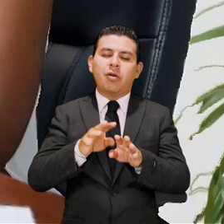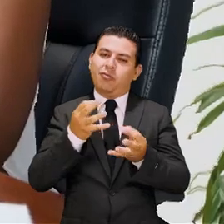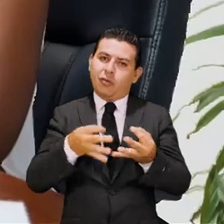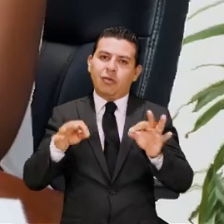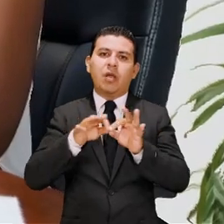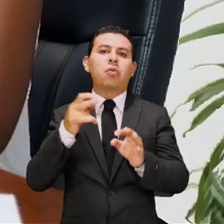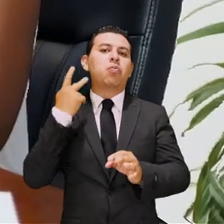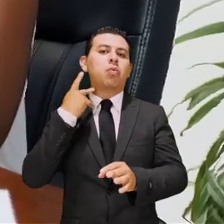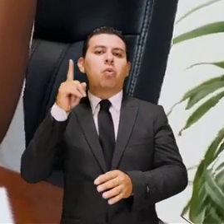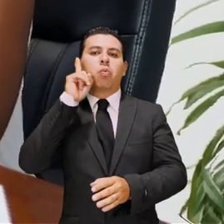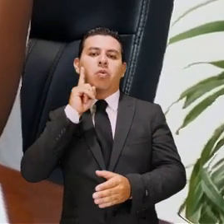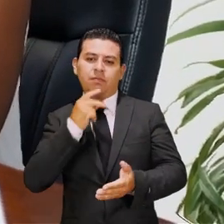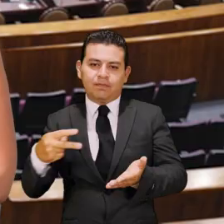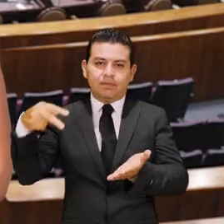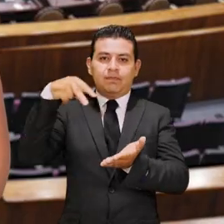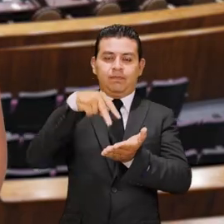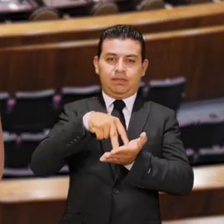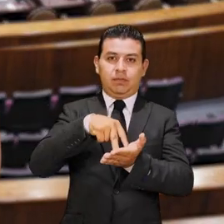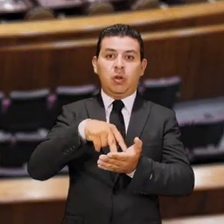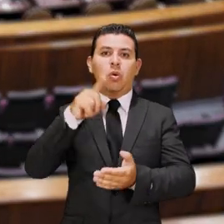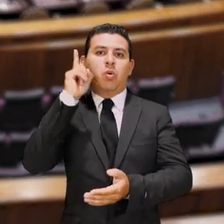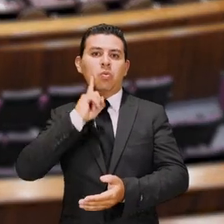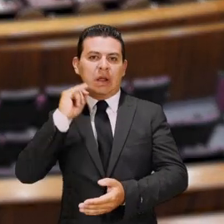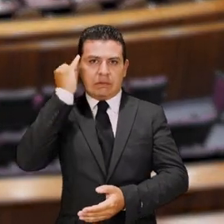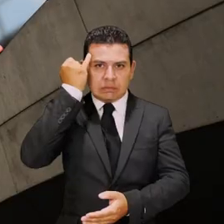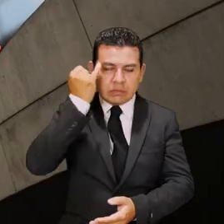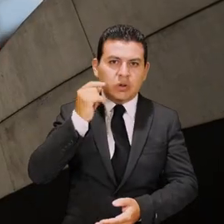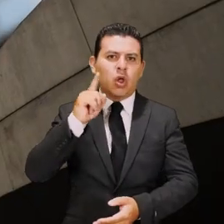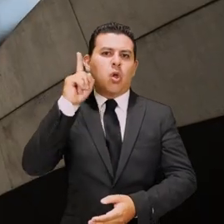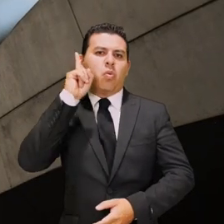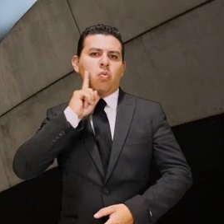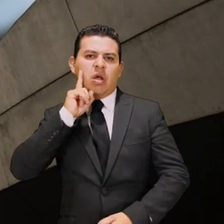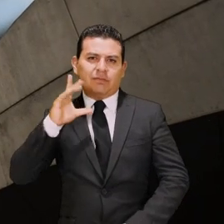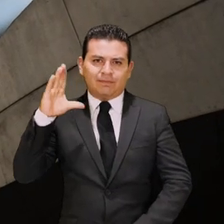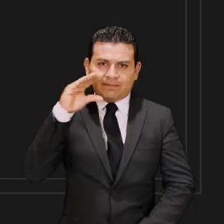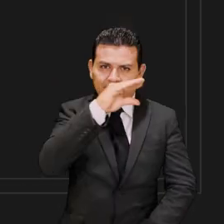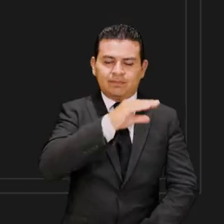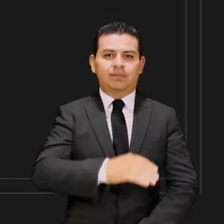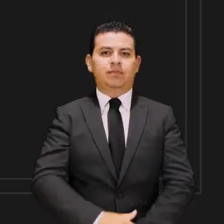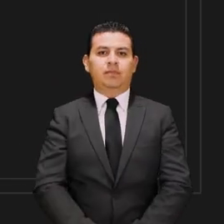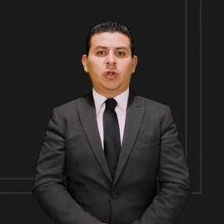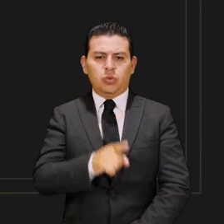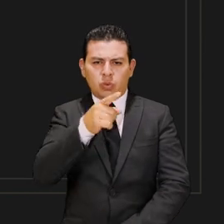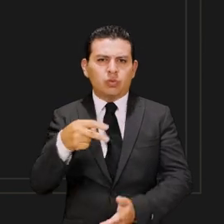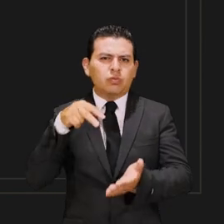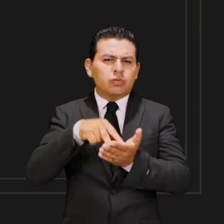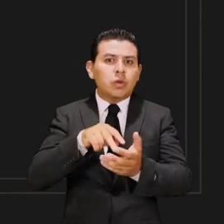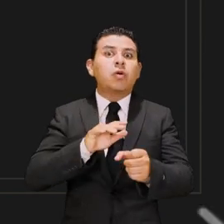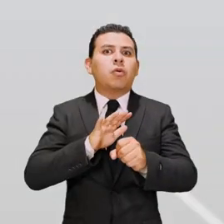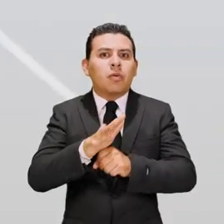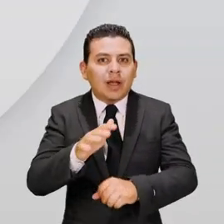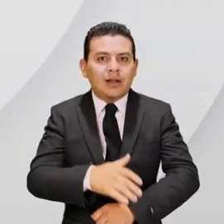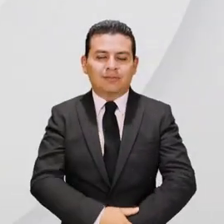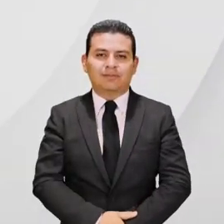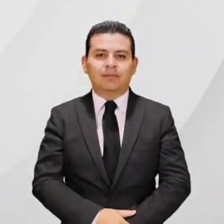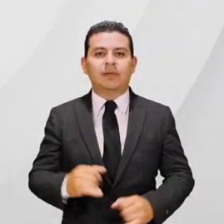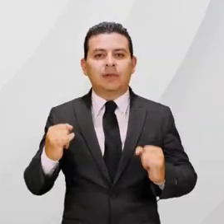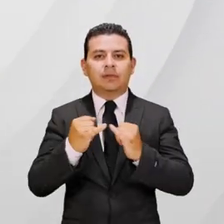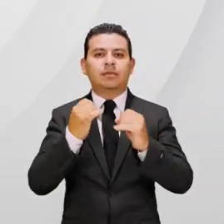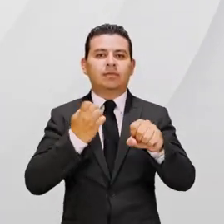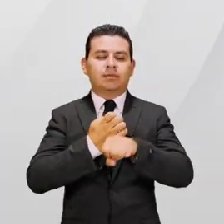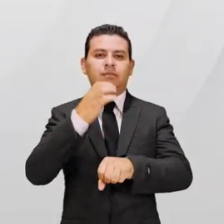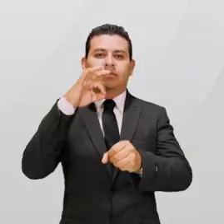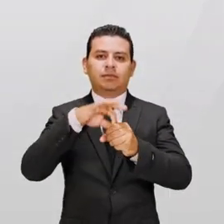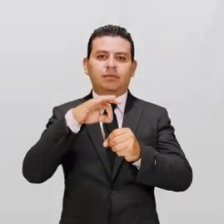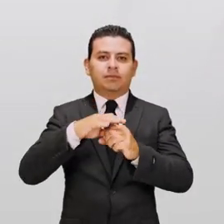participación política de las mujeres Mujeres indígenas y afromexicanas ¿Y tú? ¿Qué quieres ser? Instituto